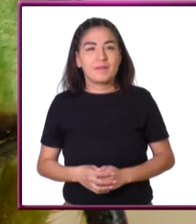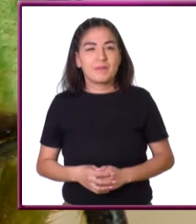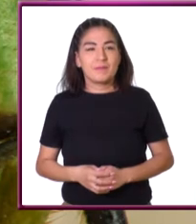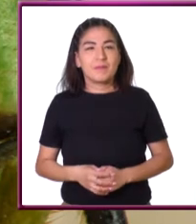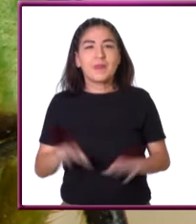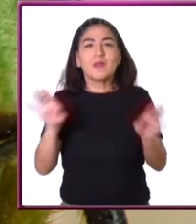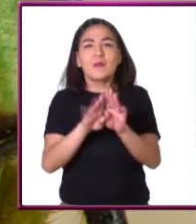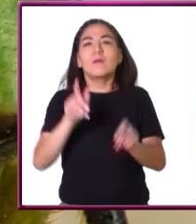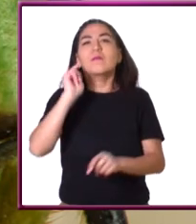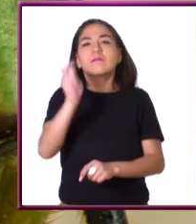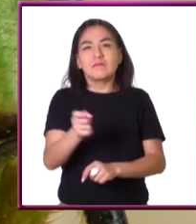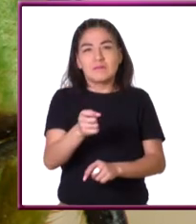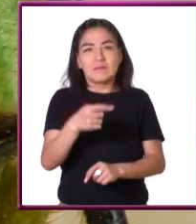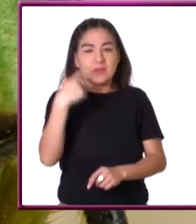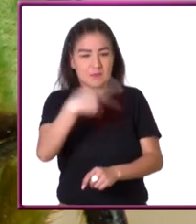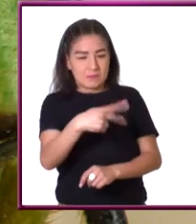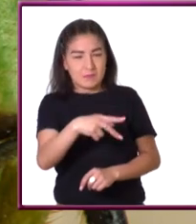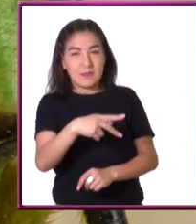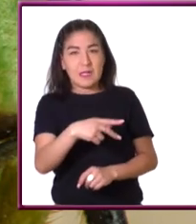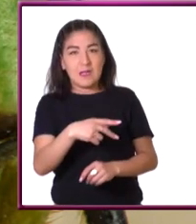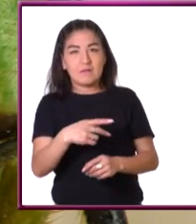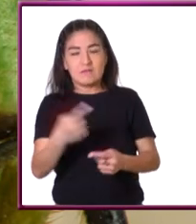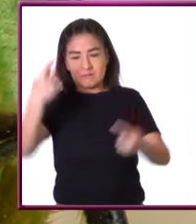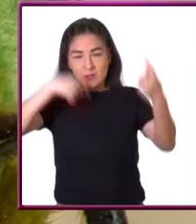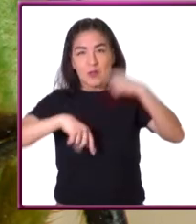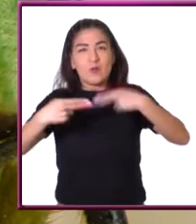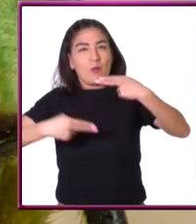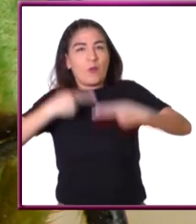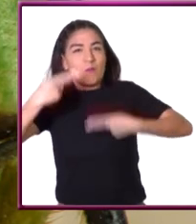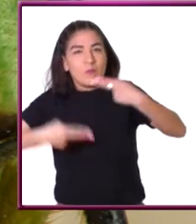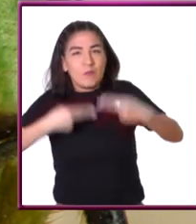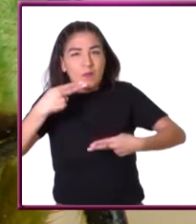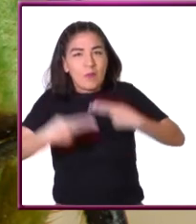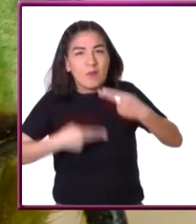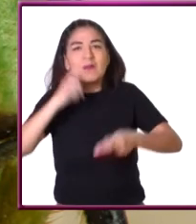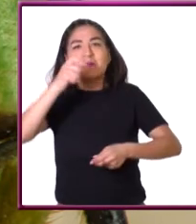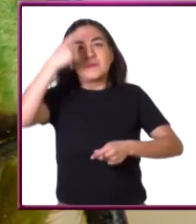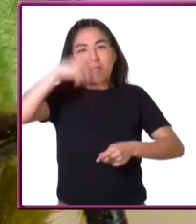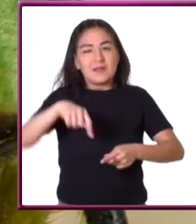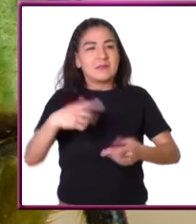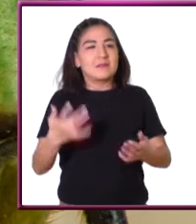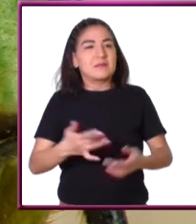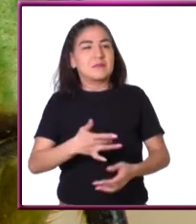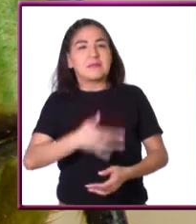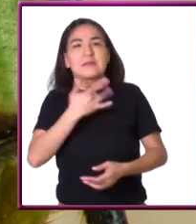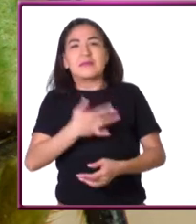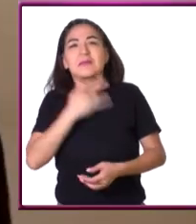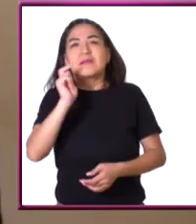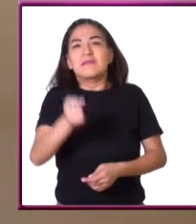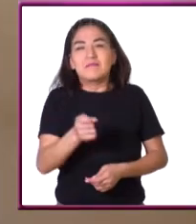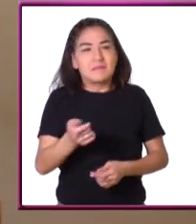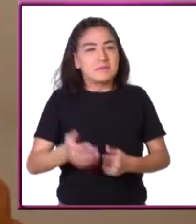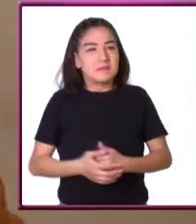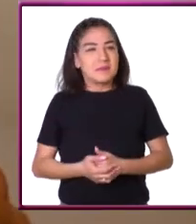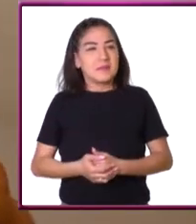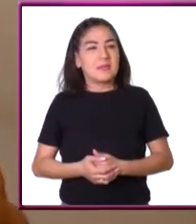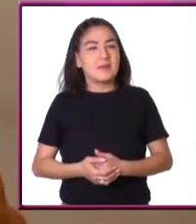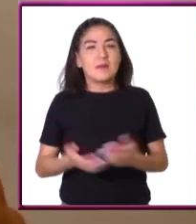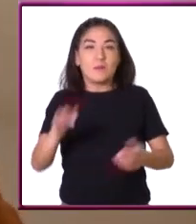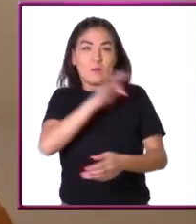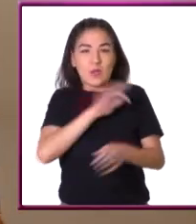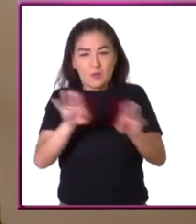se llevan a partir de cómo accionan algunas hormonas, algunas que son para la crisis que es como para que